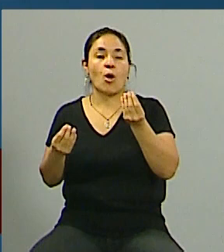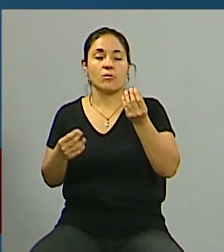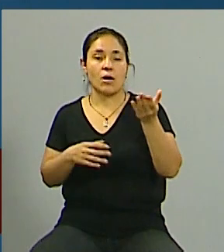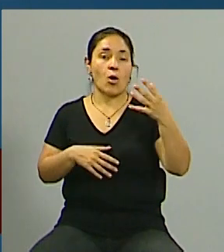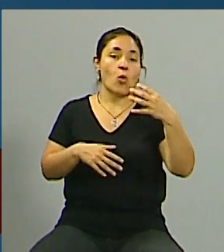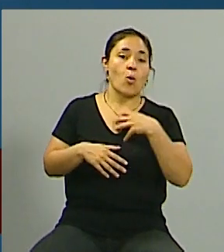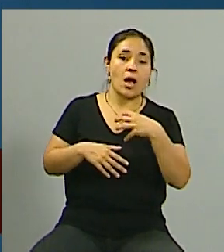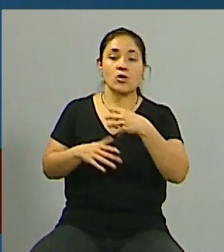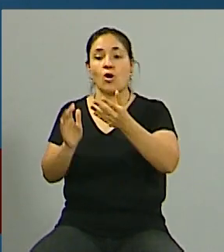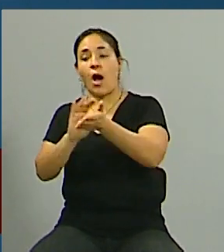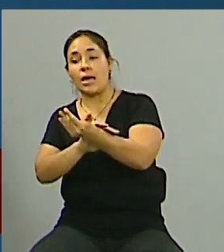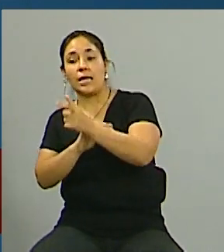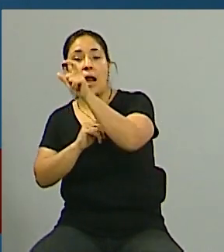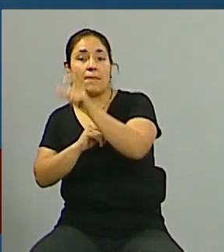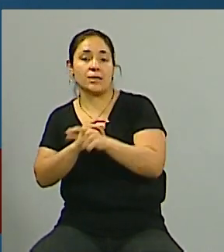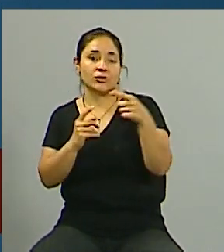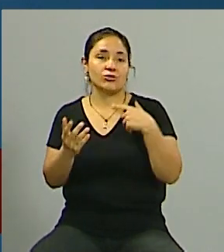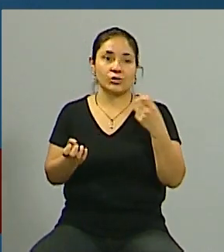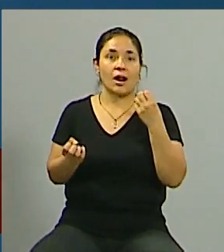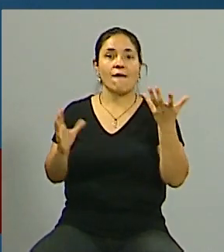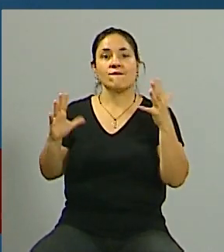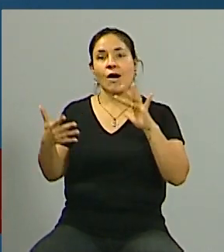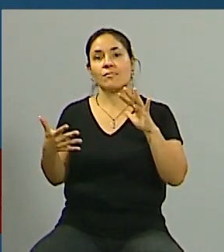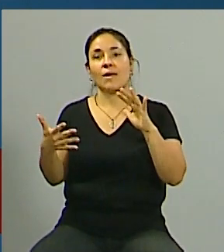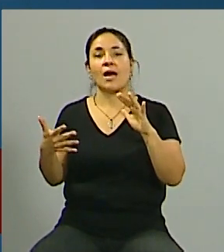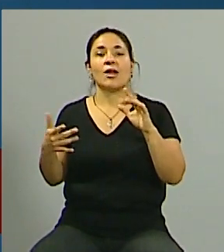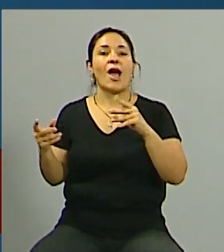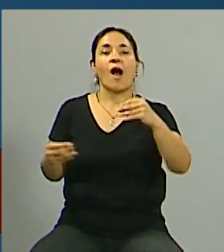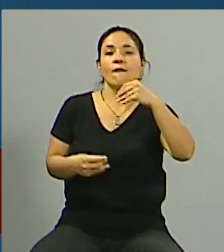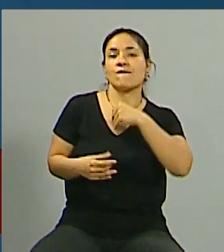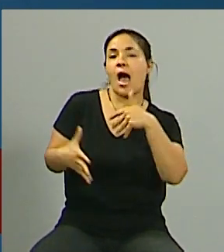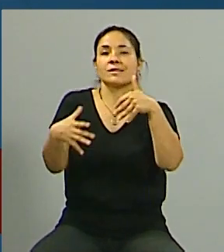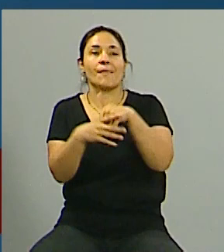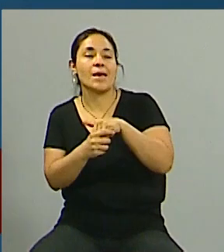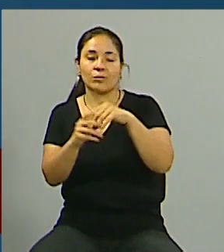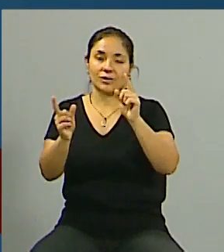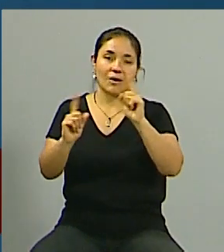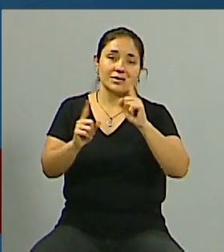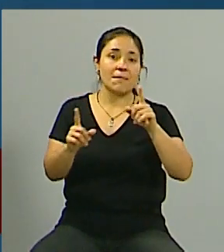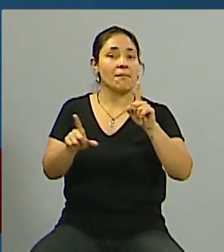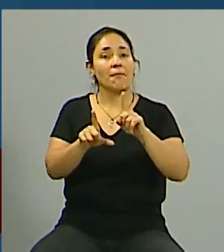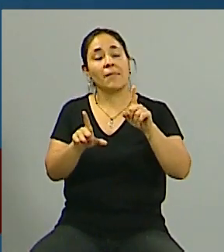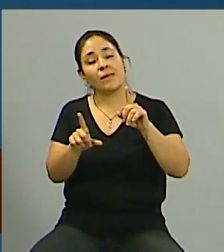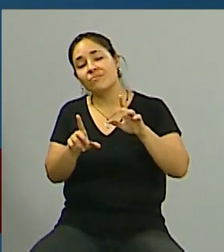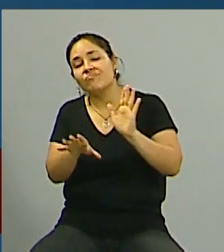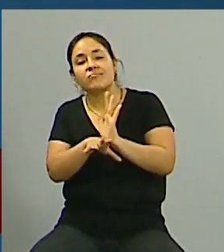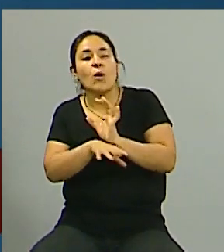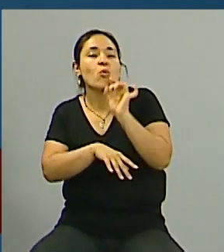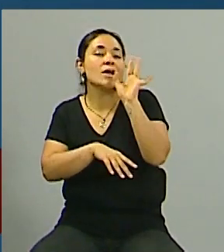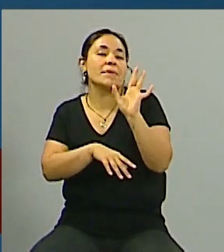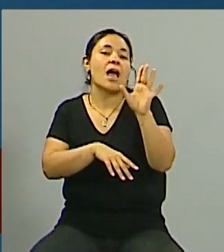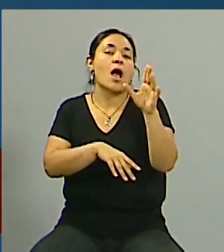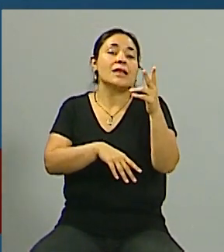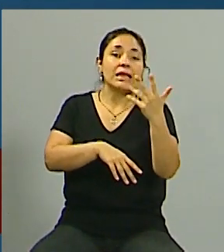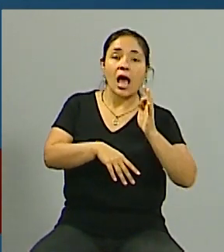un en términos no digo de extrema confianza o amistad pero por lo menos van a ser tres años en donde nos vamos a tener que